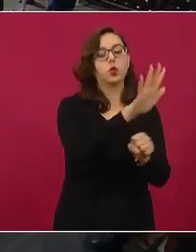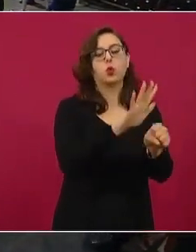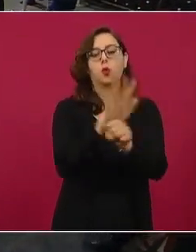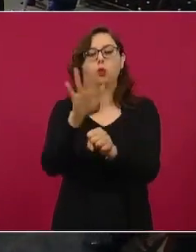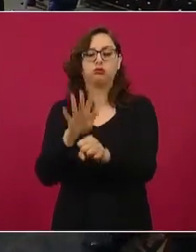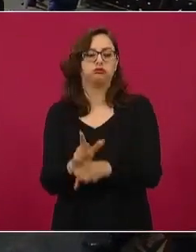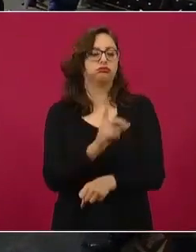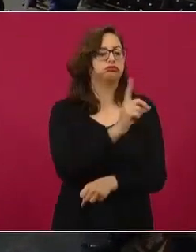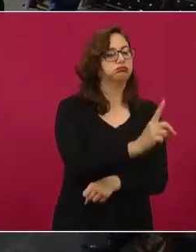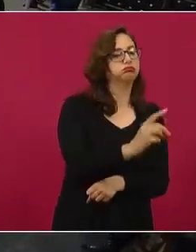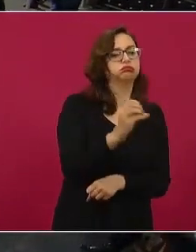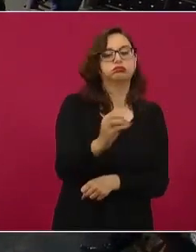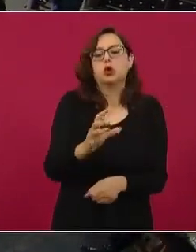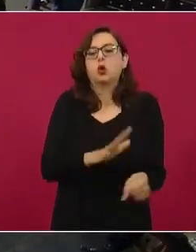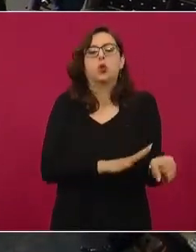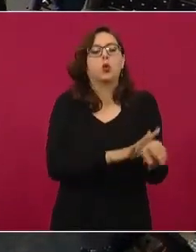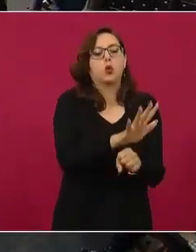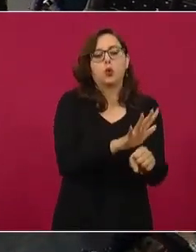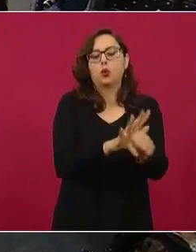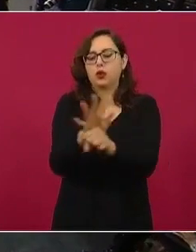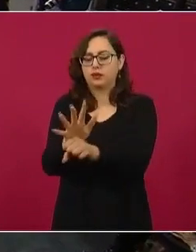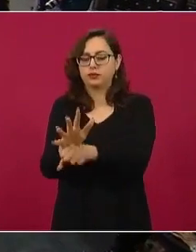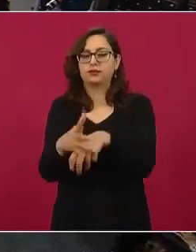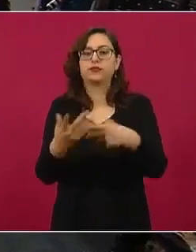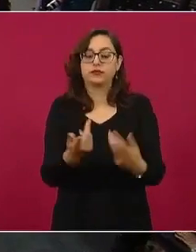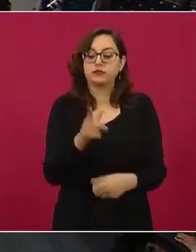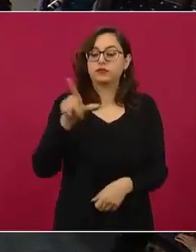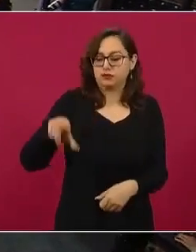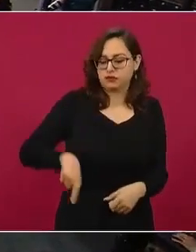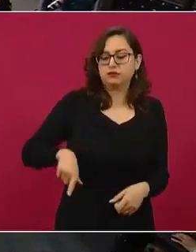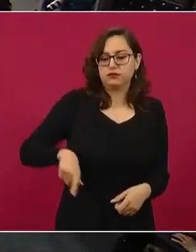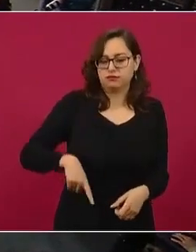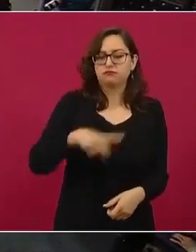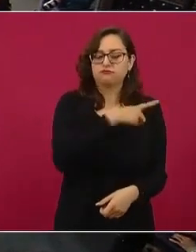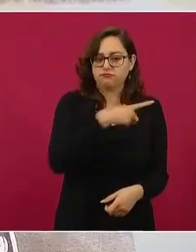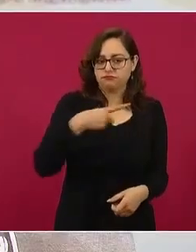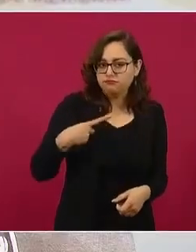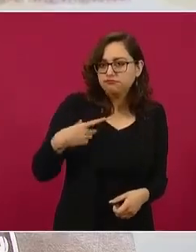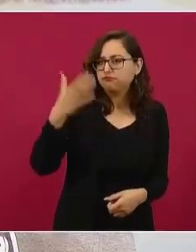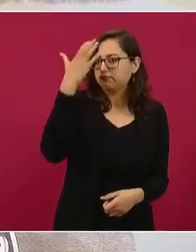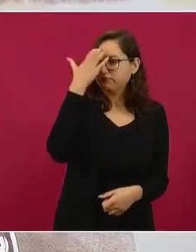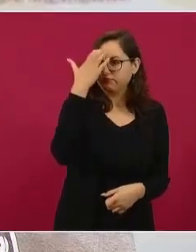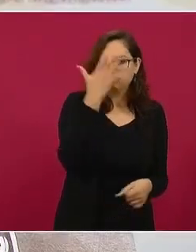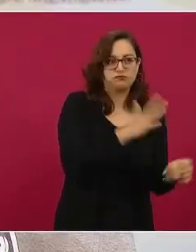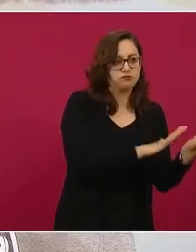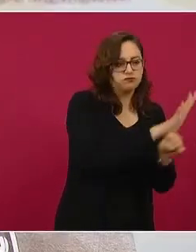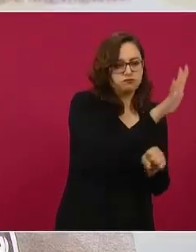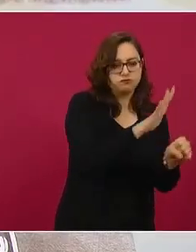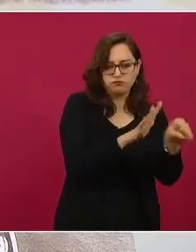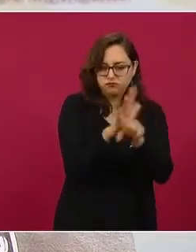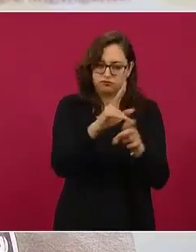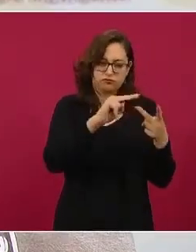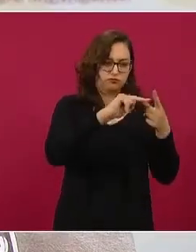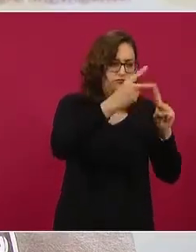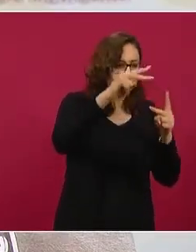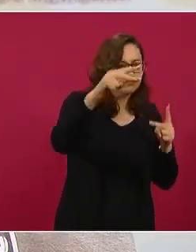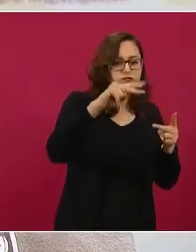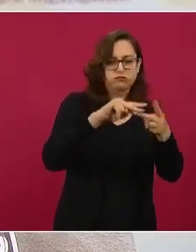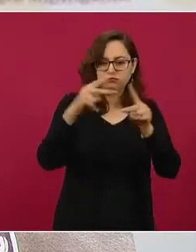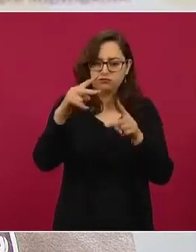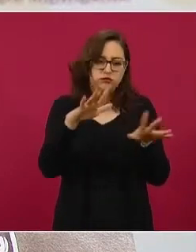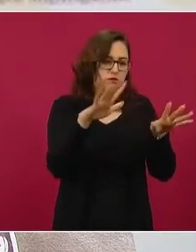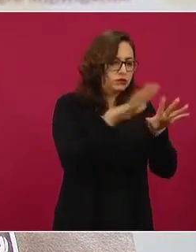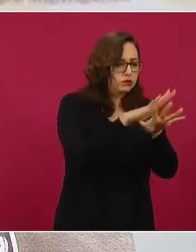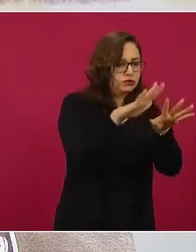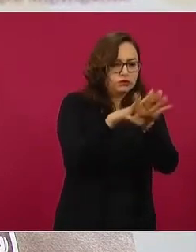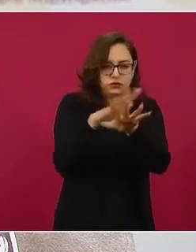salud pública. Los países, los gobiernos de los países monitoreamos continuamente las variantes genéticas. México,